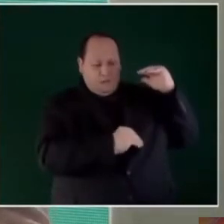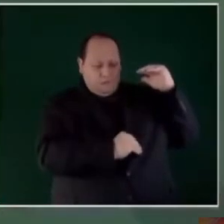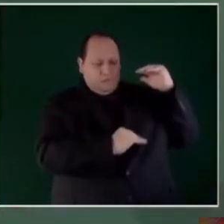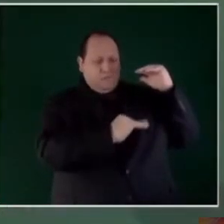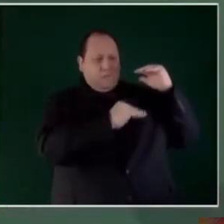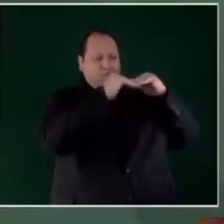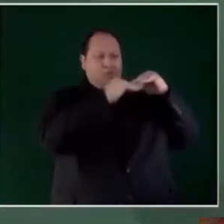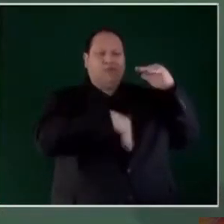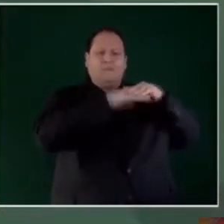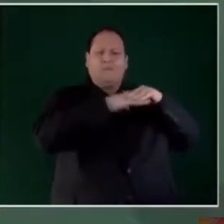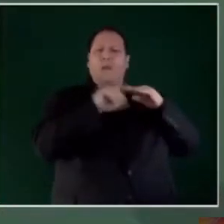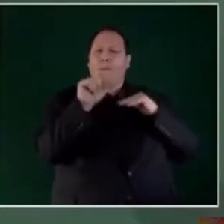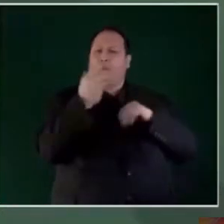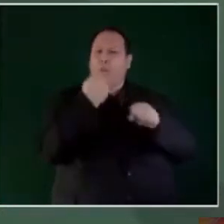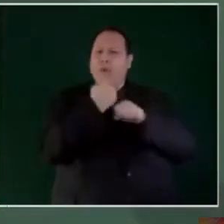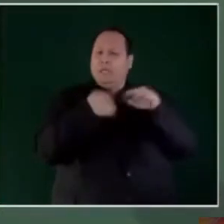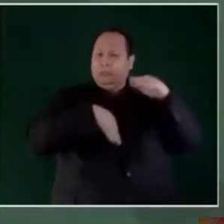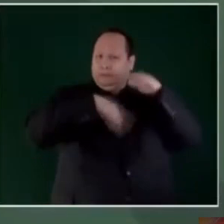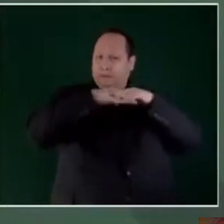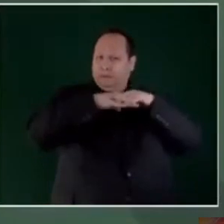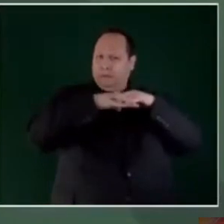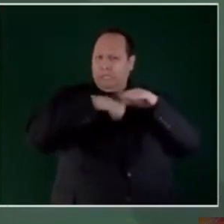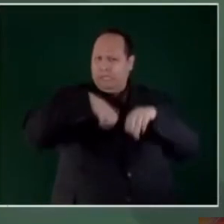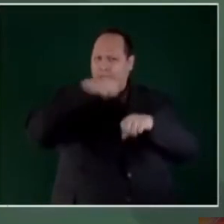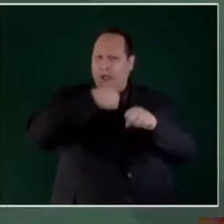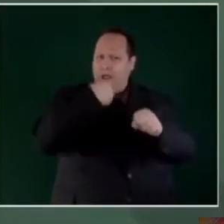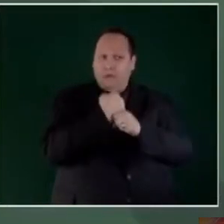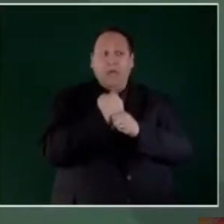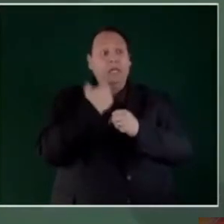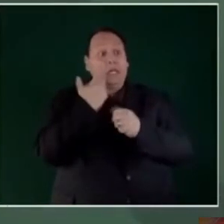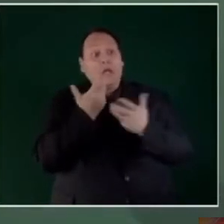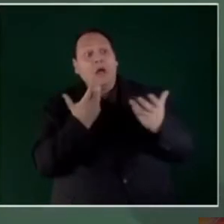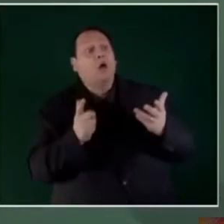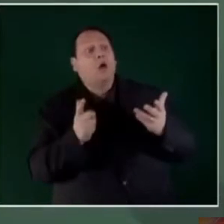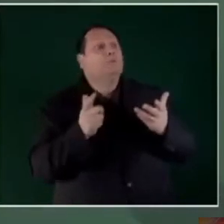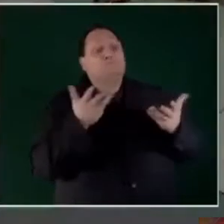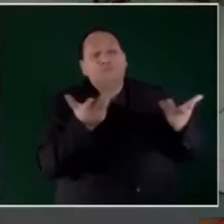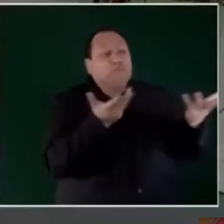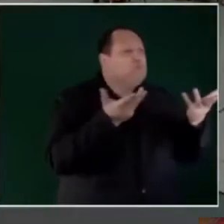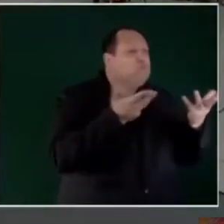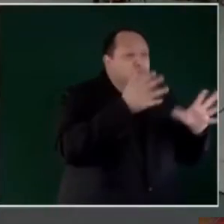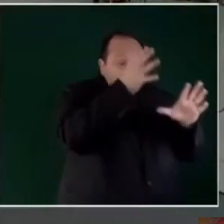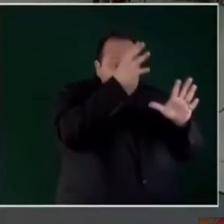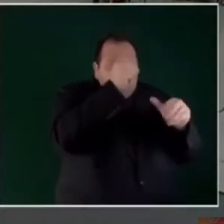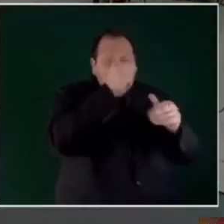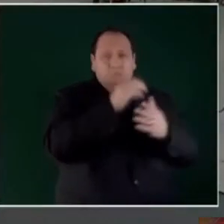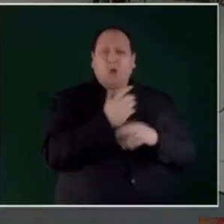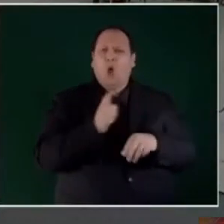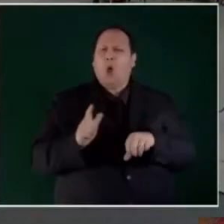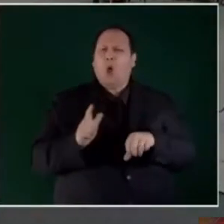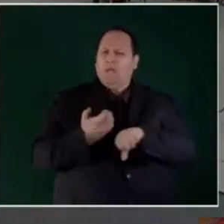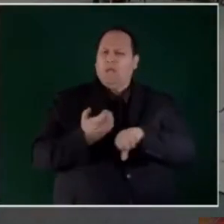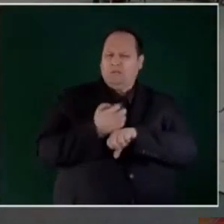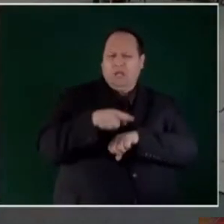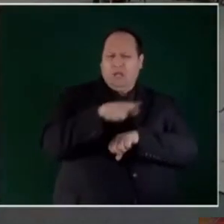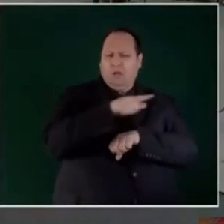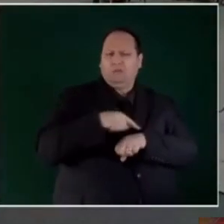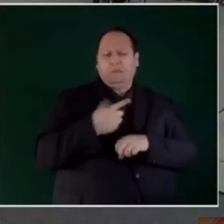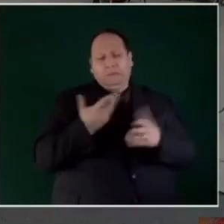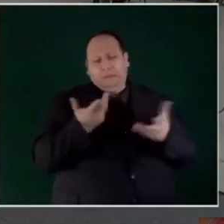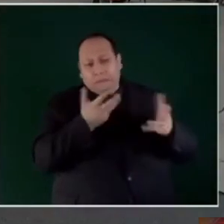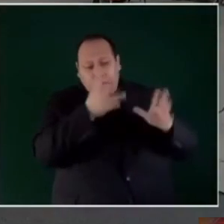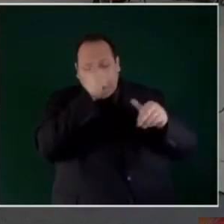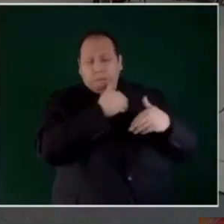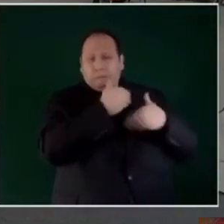años. Entonces, lo que queremos es llegar a un acuerdo con los gobiernos estatales, se ha ido avanzando,